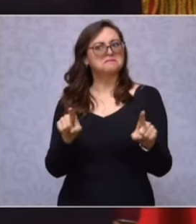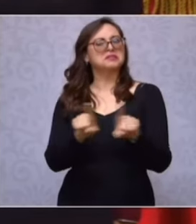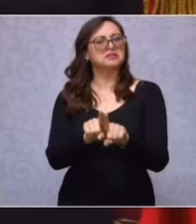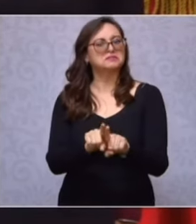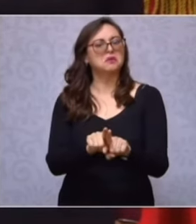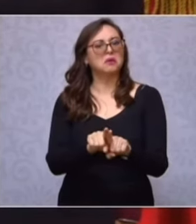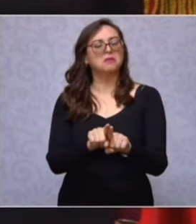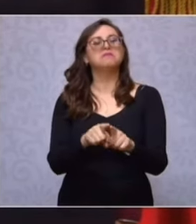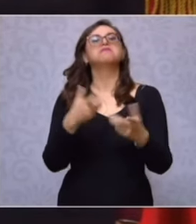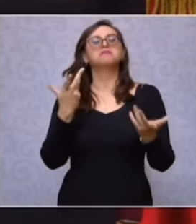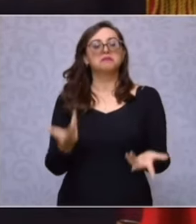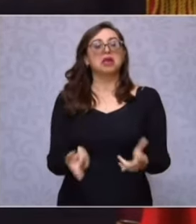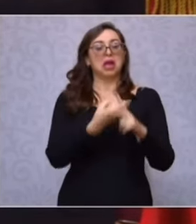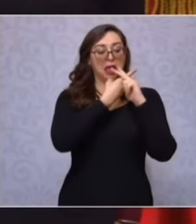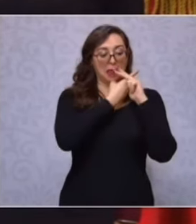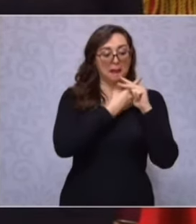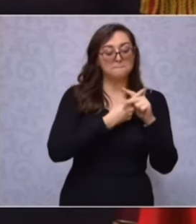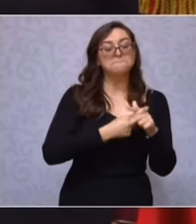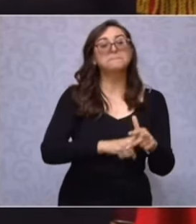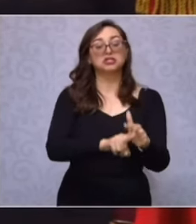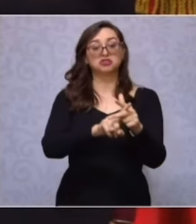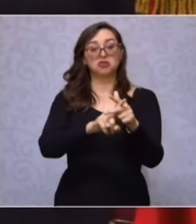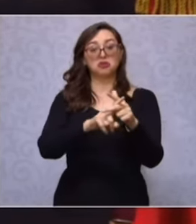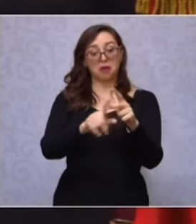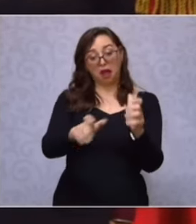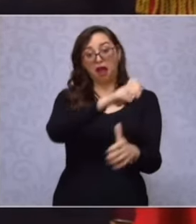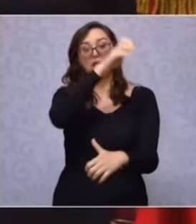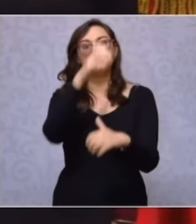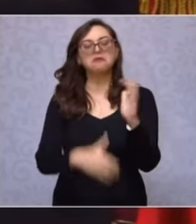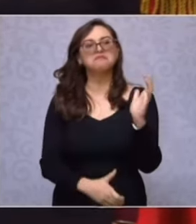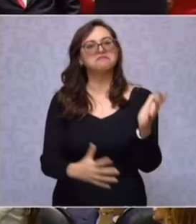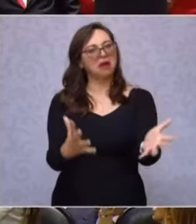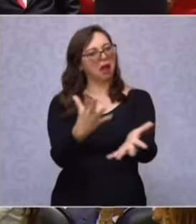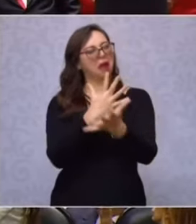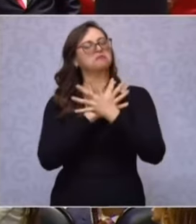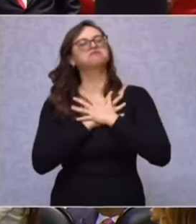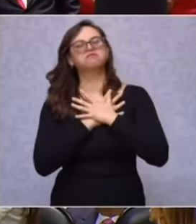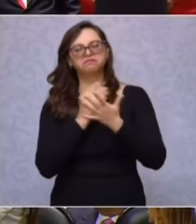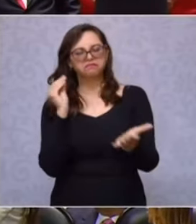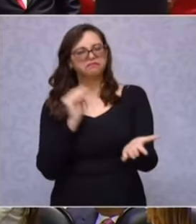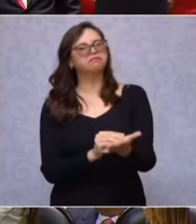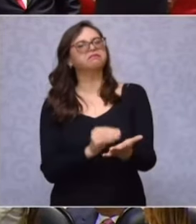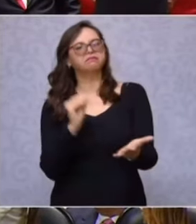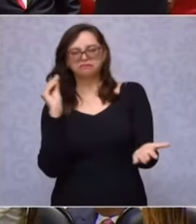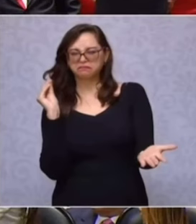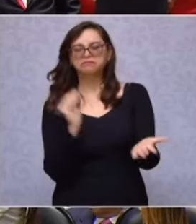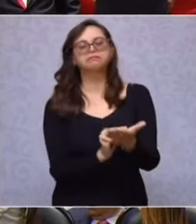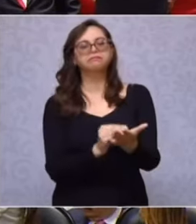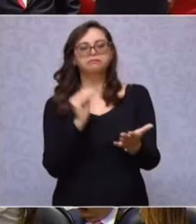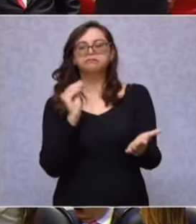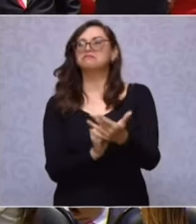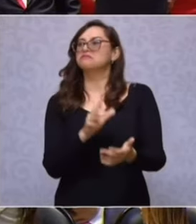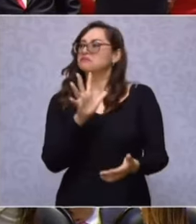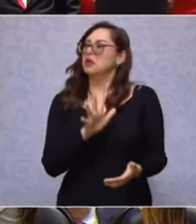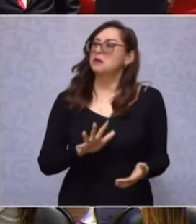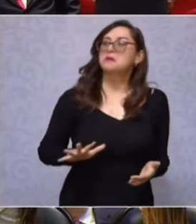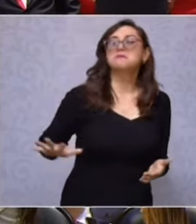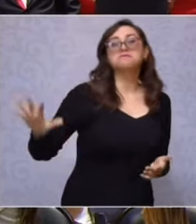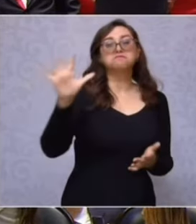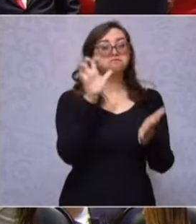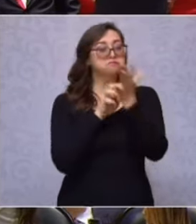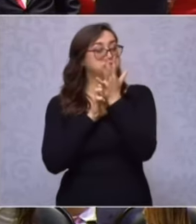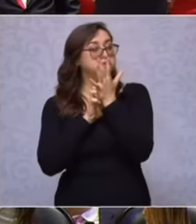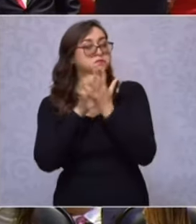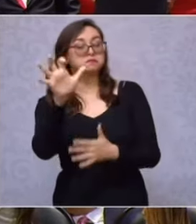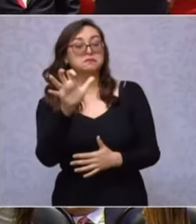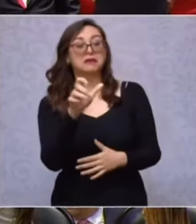mandato con más amor de su pueblo y para millones, aunque a él no le gusta